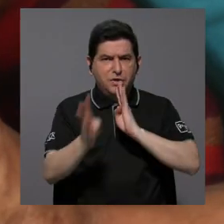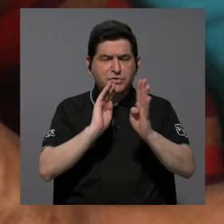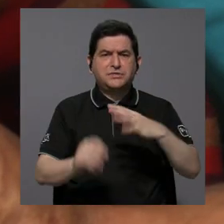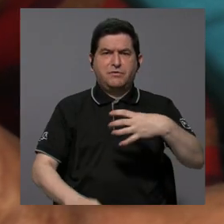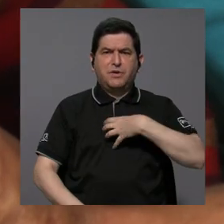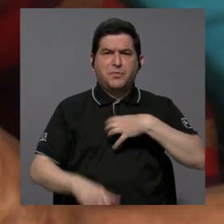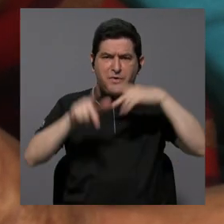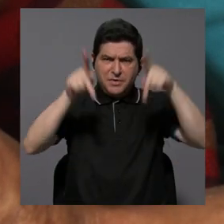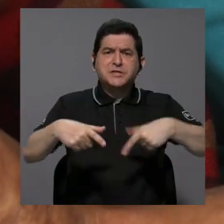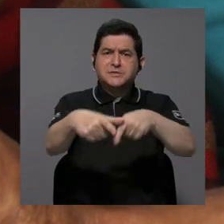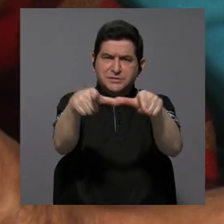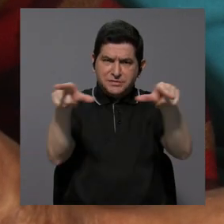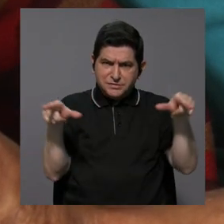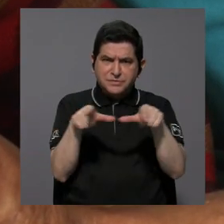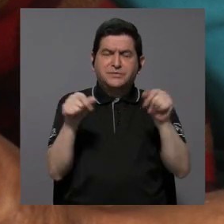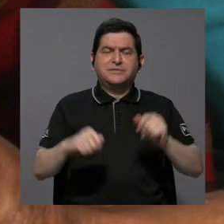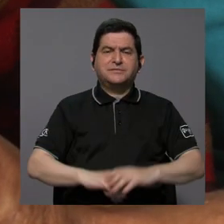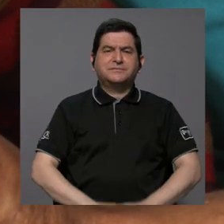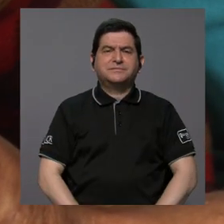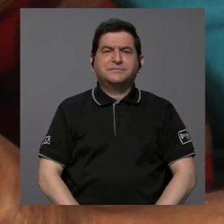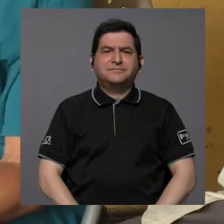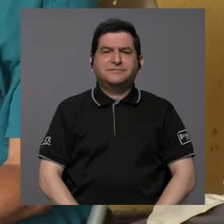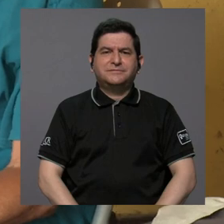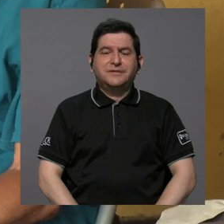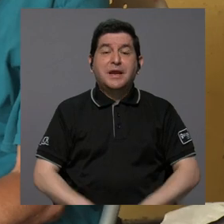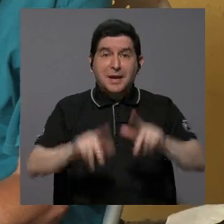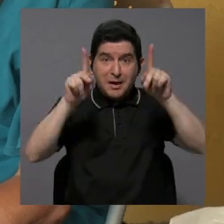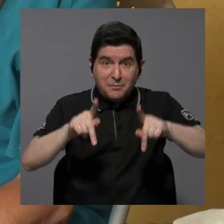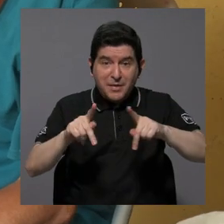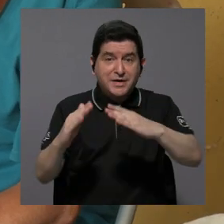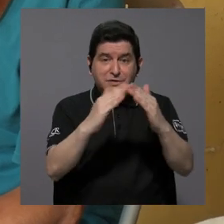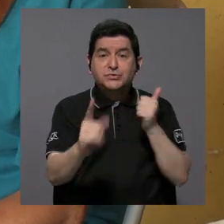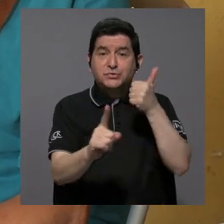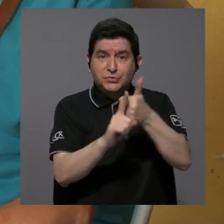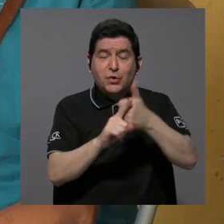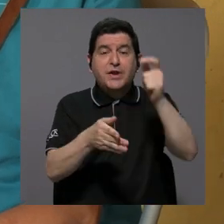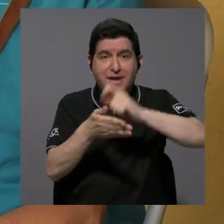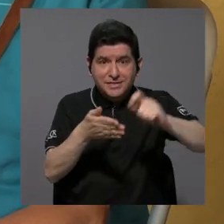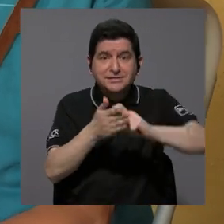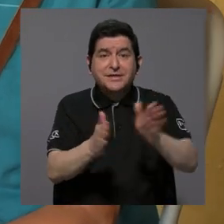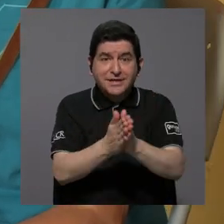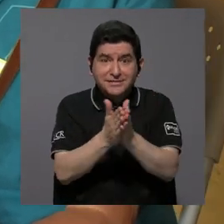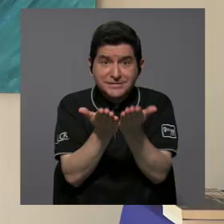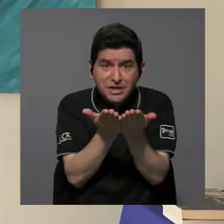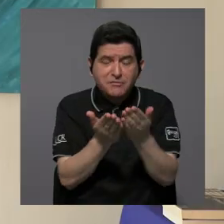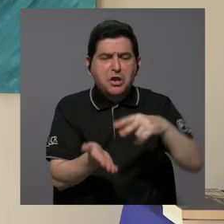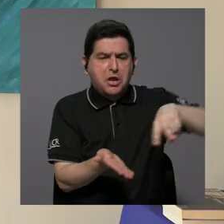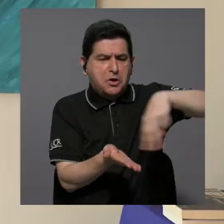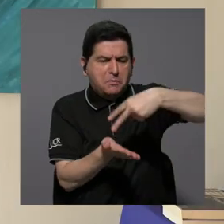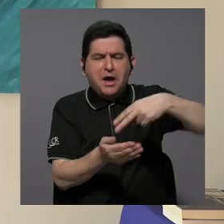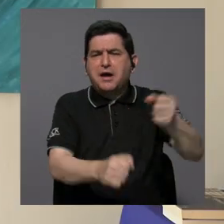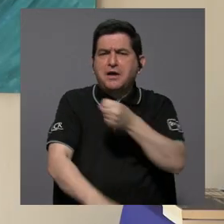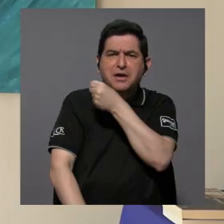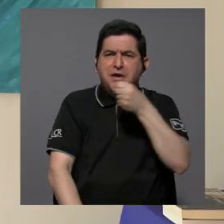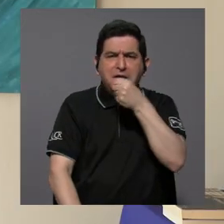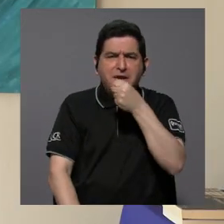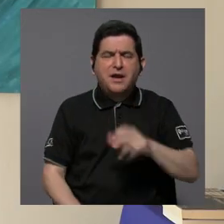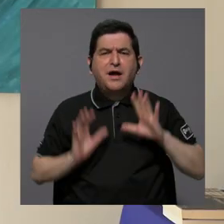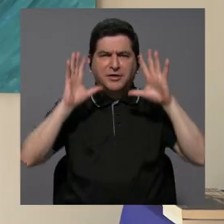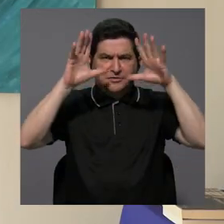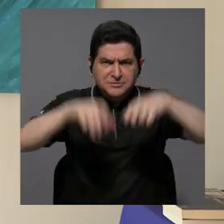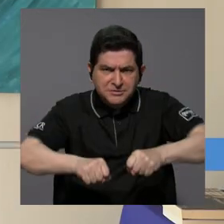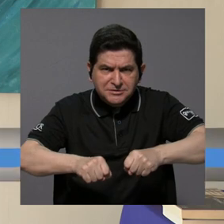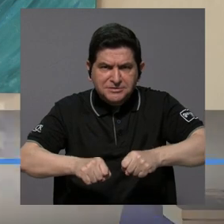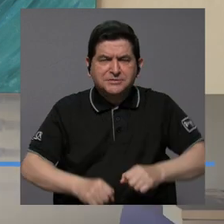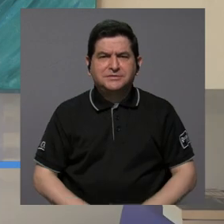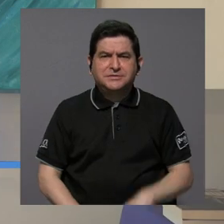propios habitantes de la región. Es decir, es la gente de la comunidad que escribe libros o que baila o que canta la que se ha apropiado de esta